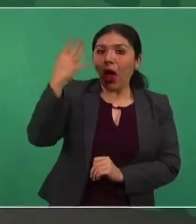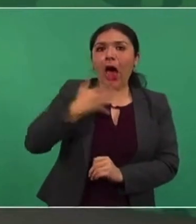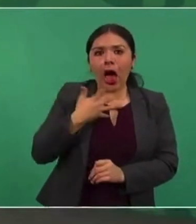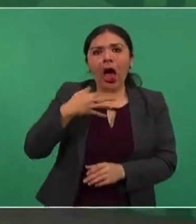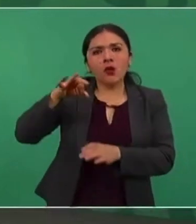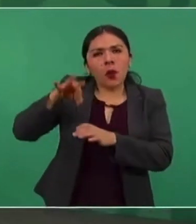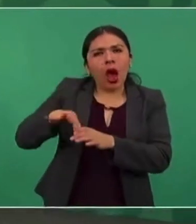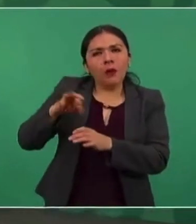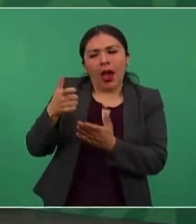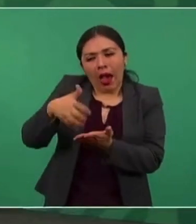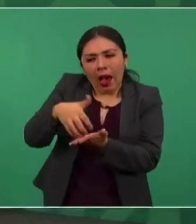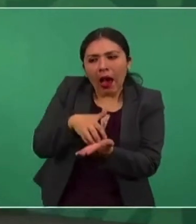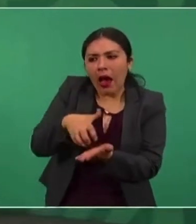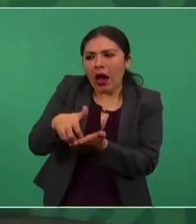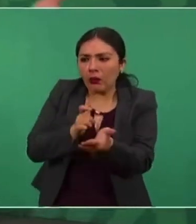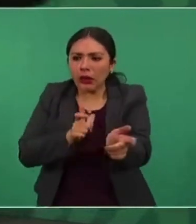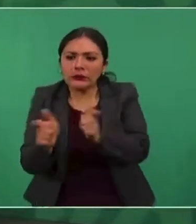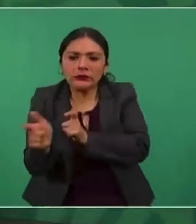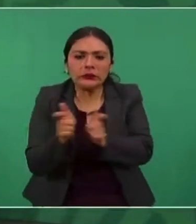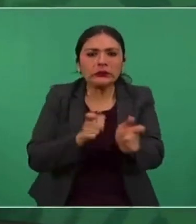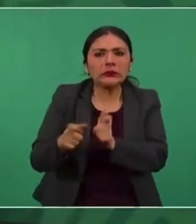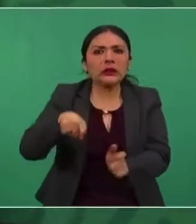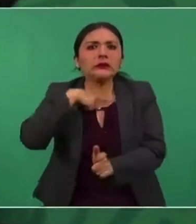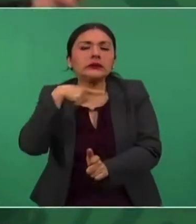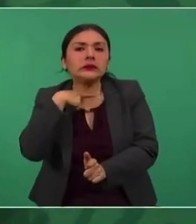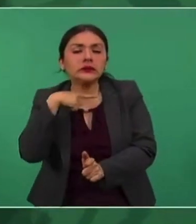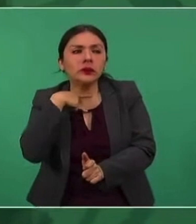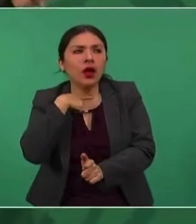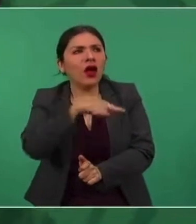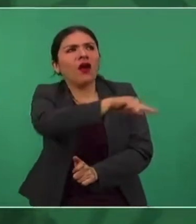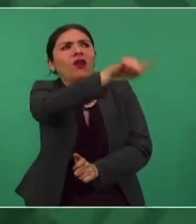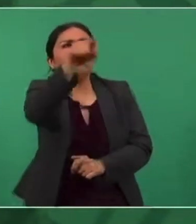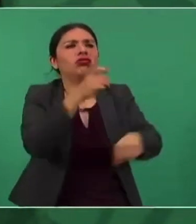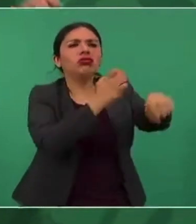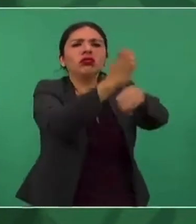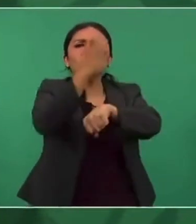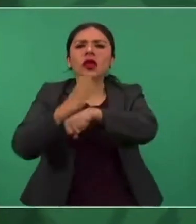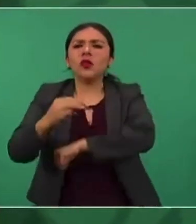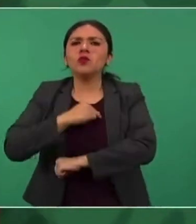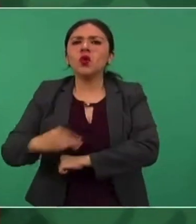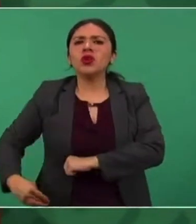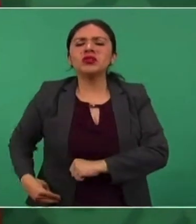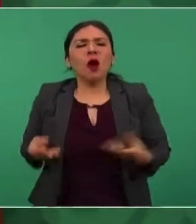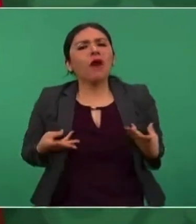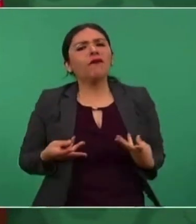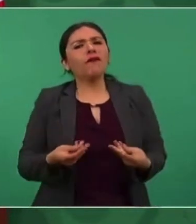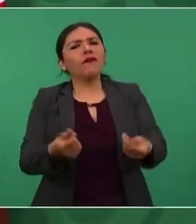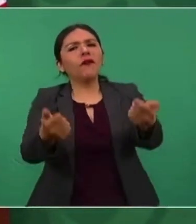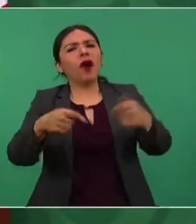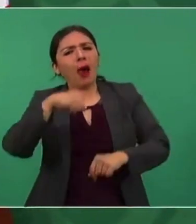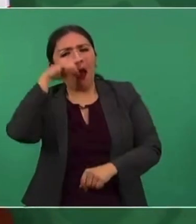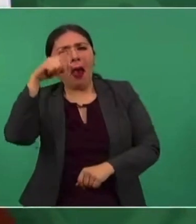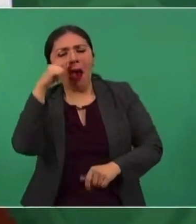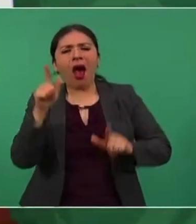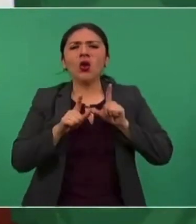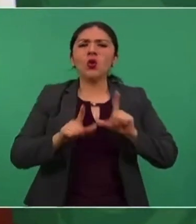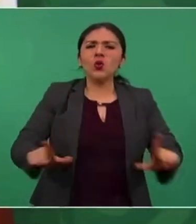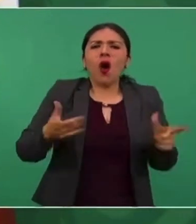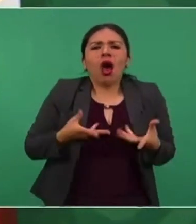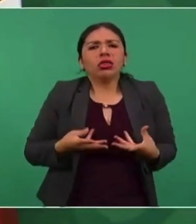y que los gobiernos estatales, municipales estén en jauja, me refiero